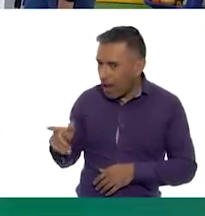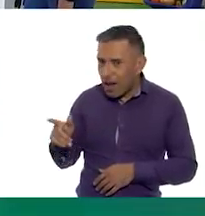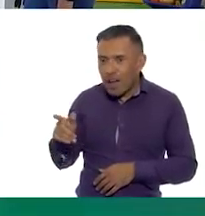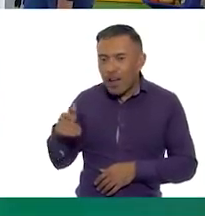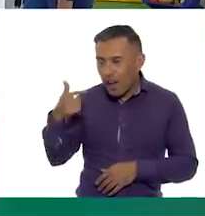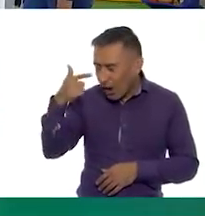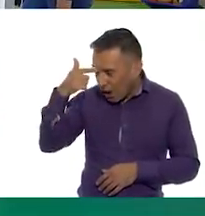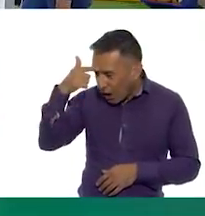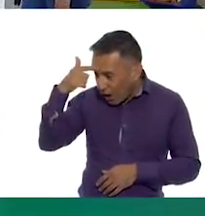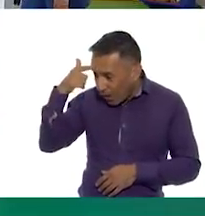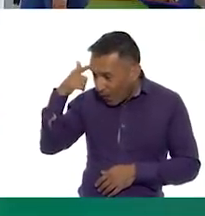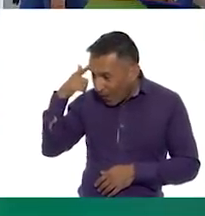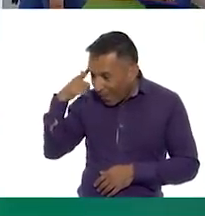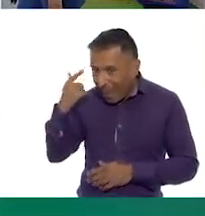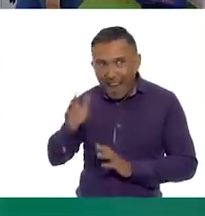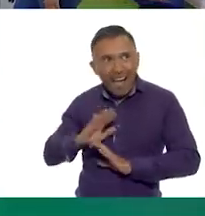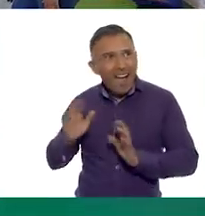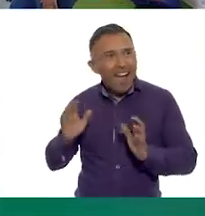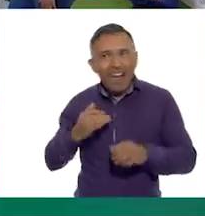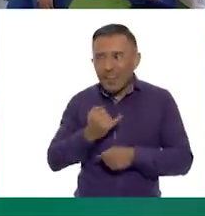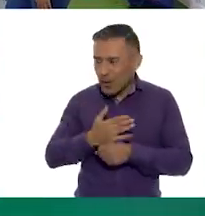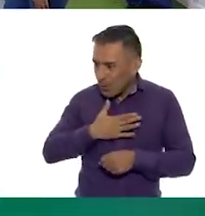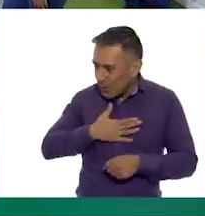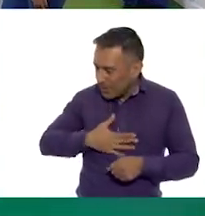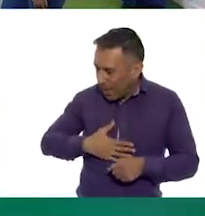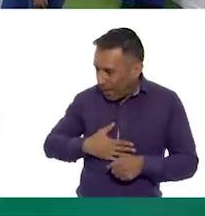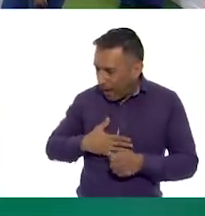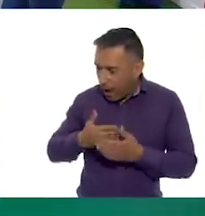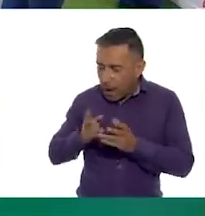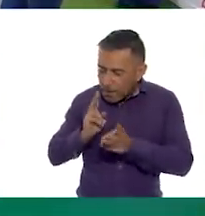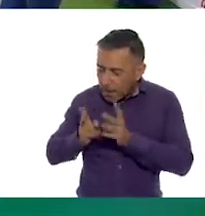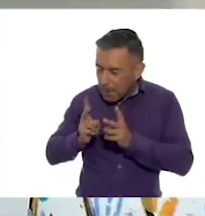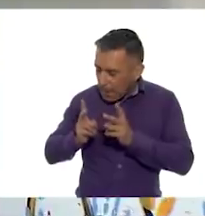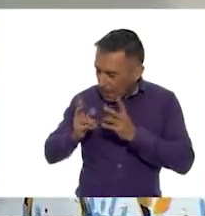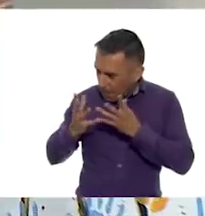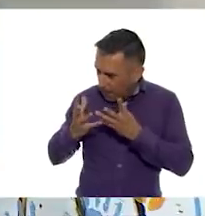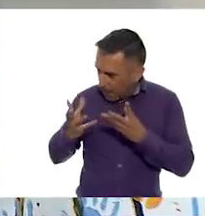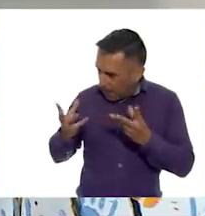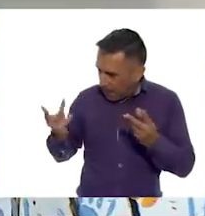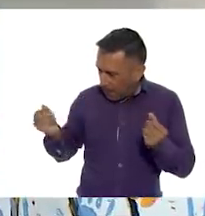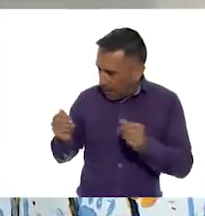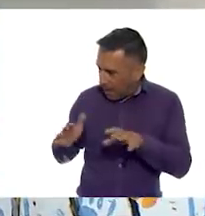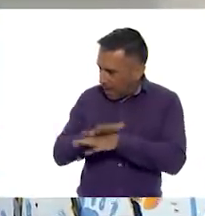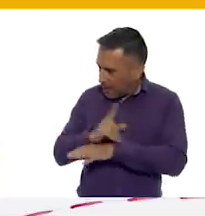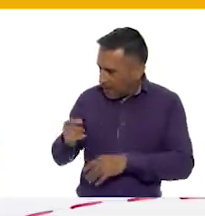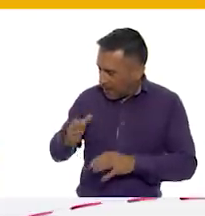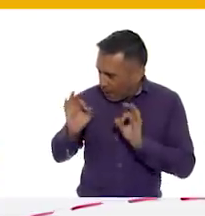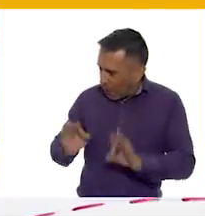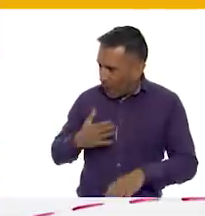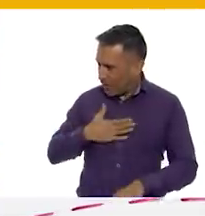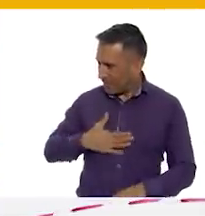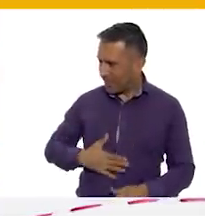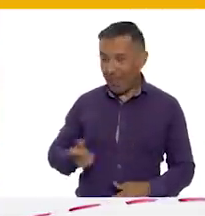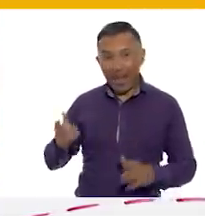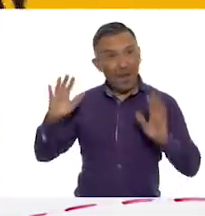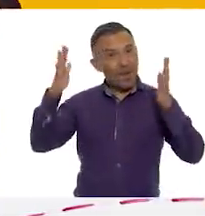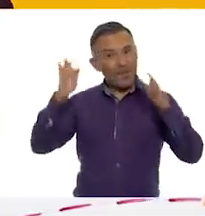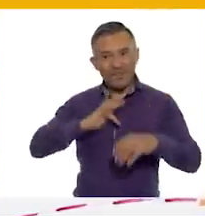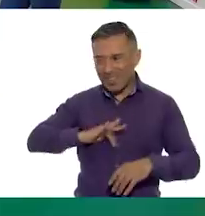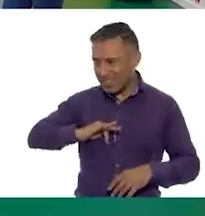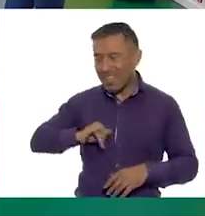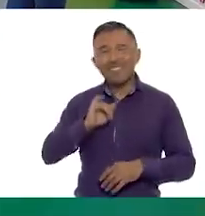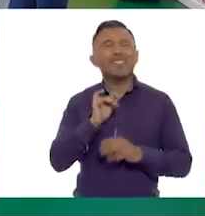una injusticia. La transformaste en justicia. ¡Felicidad, felicidad, Gloria! ¡Me dieron ganas de